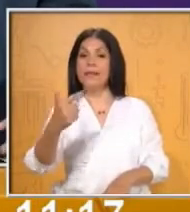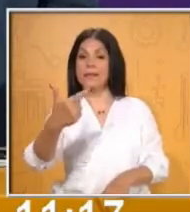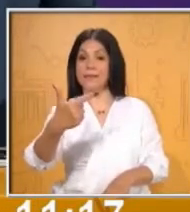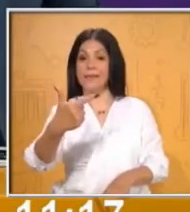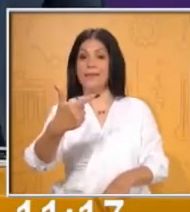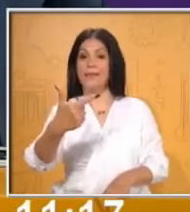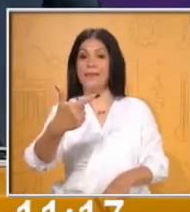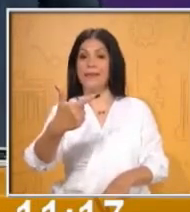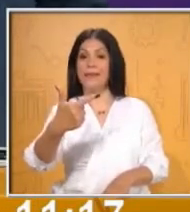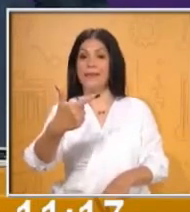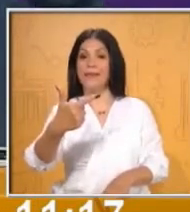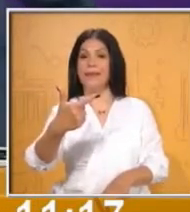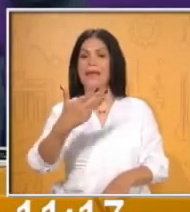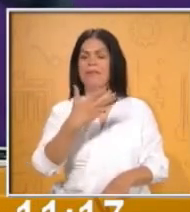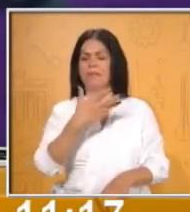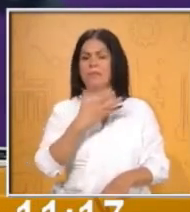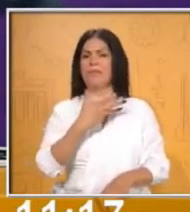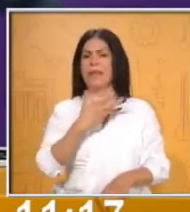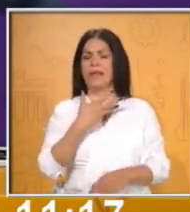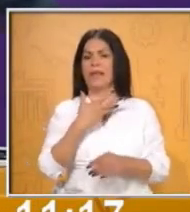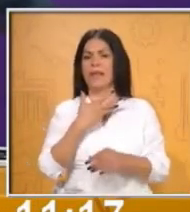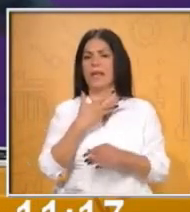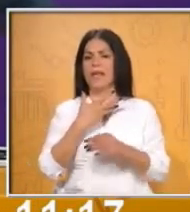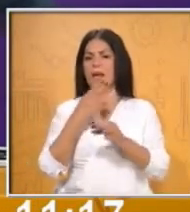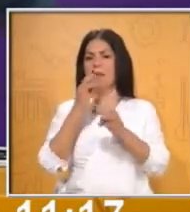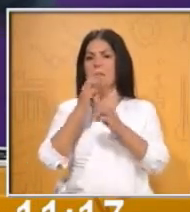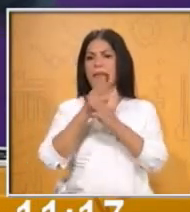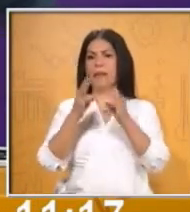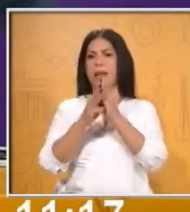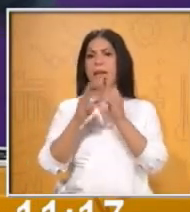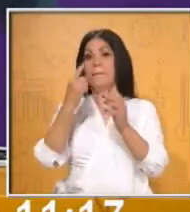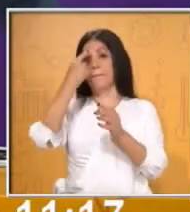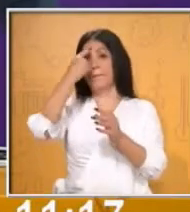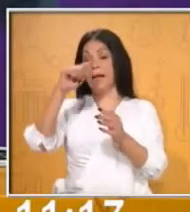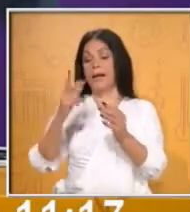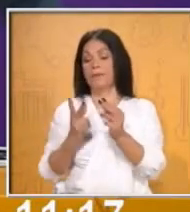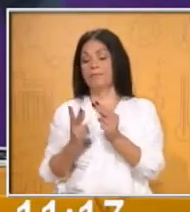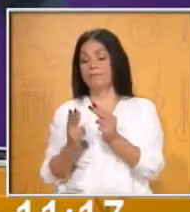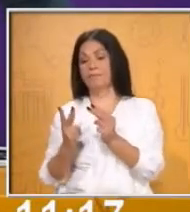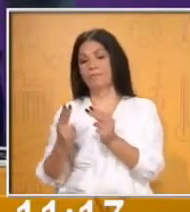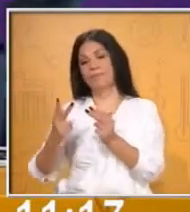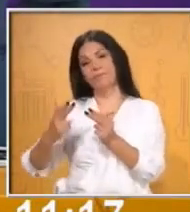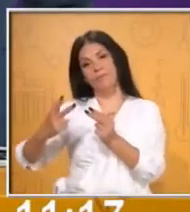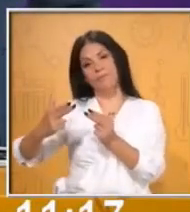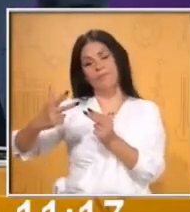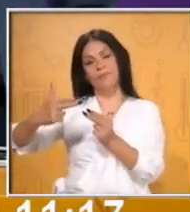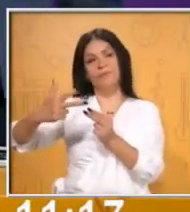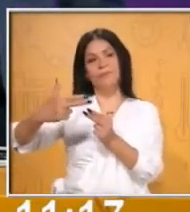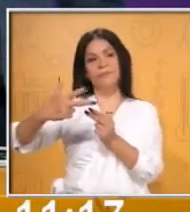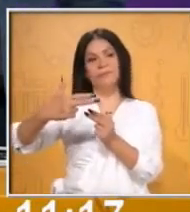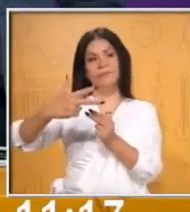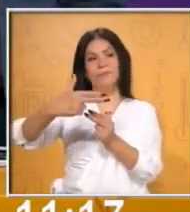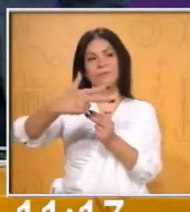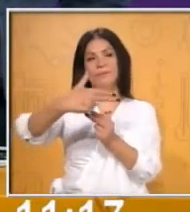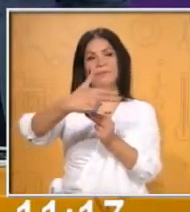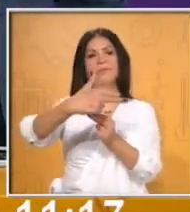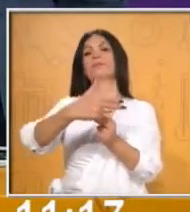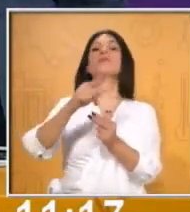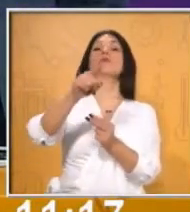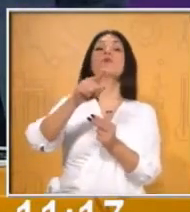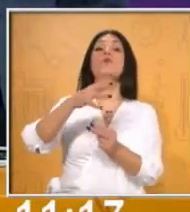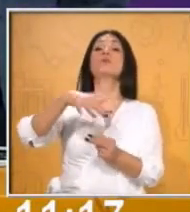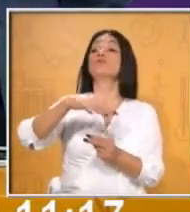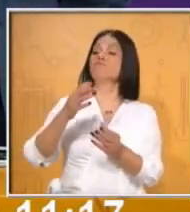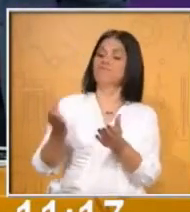Hay un material recortable. Te voy a pedir que lo vayas consiguiendo, ve recortándolo. Y en lo que vas por tu libro y consigues este